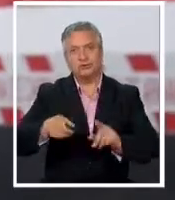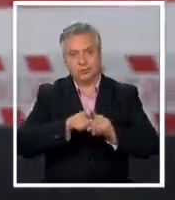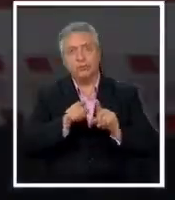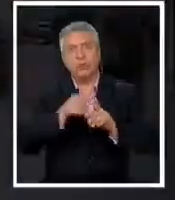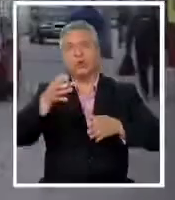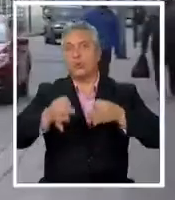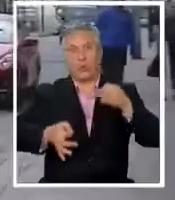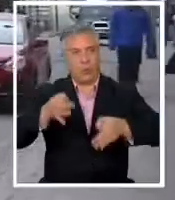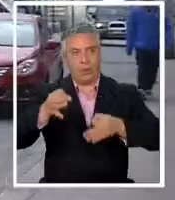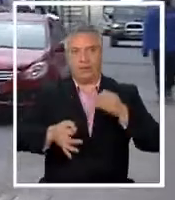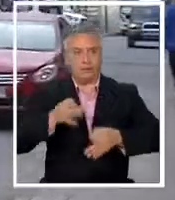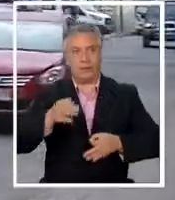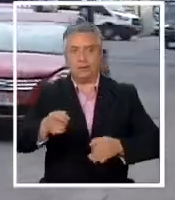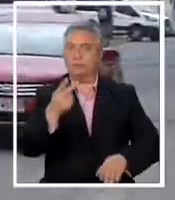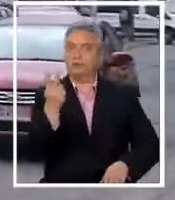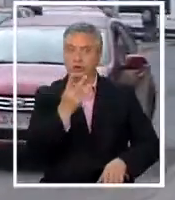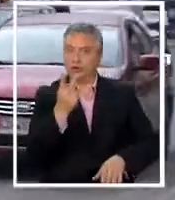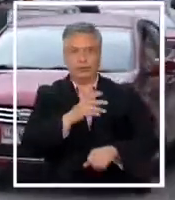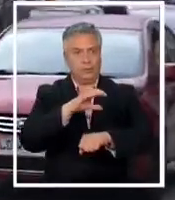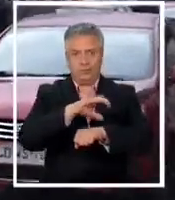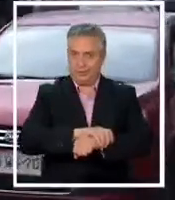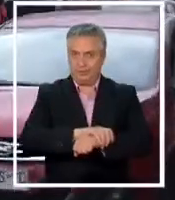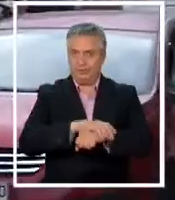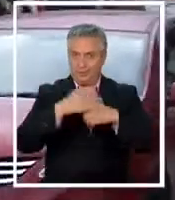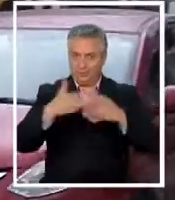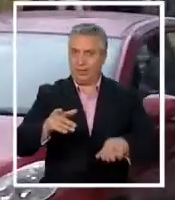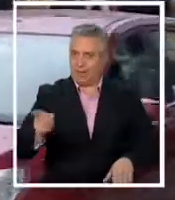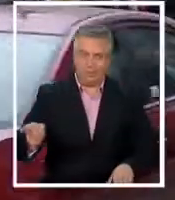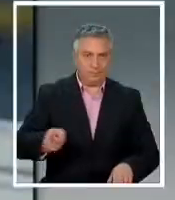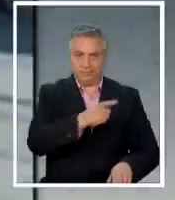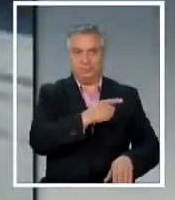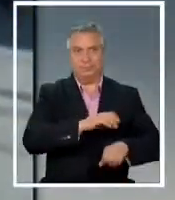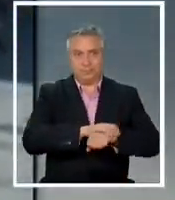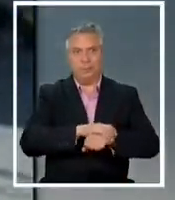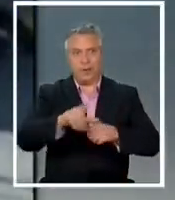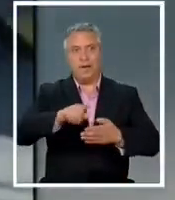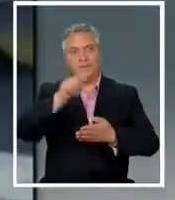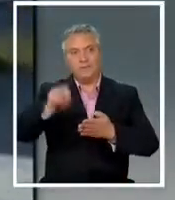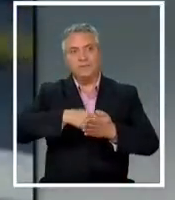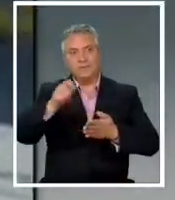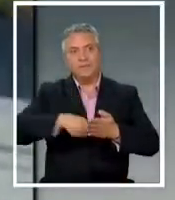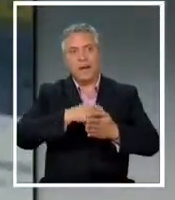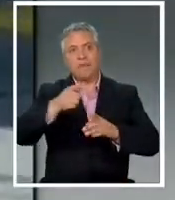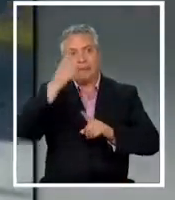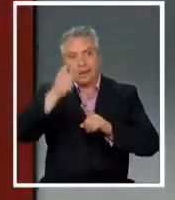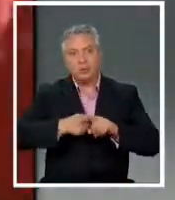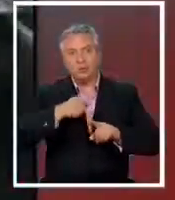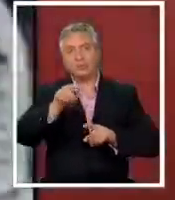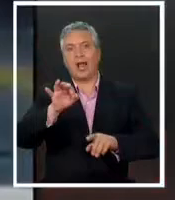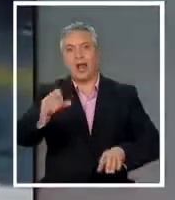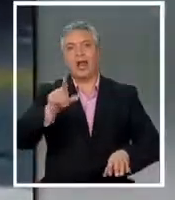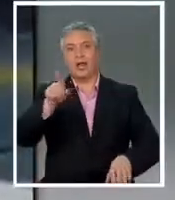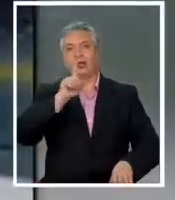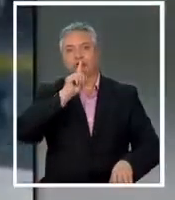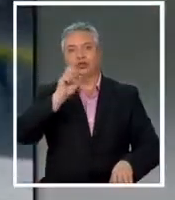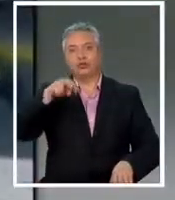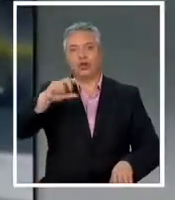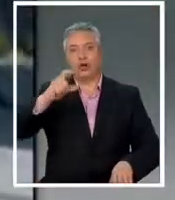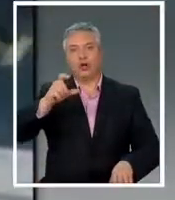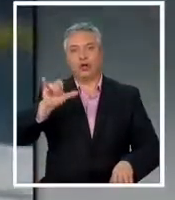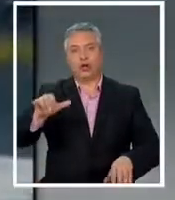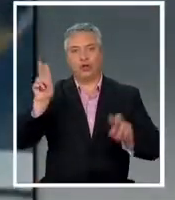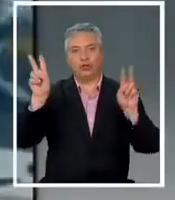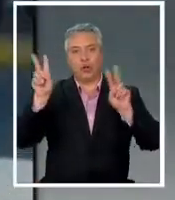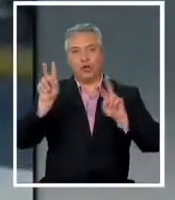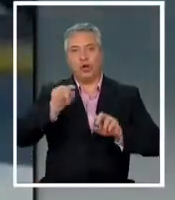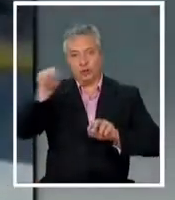vista judicial ambos fueron detenidos y quedaron con medidas cautelares firma mensual en la tenencia de Tongoy 90 días es el plazo para